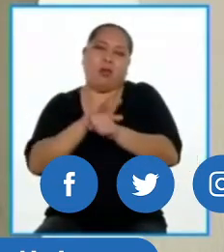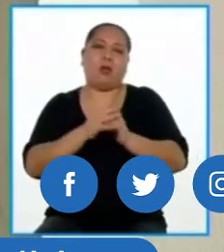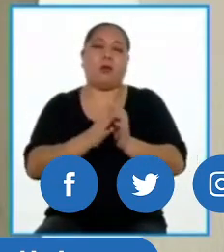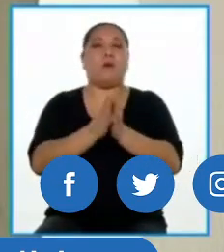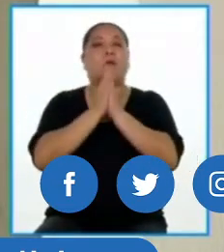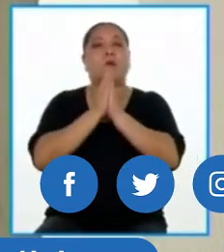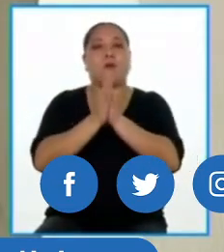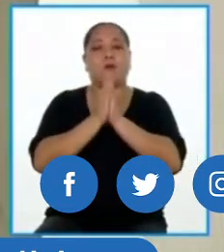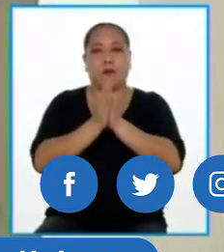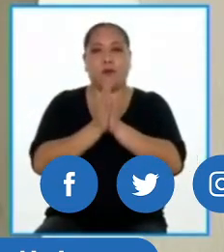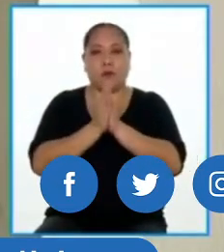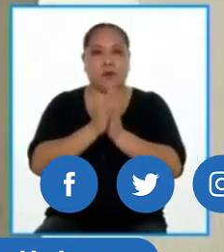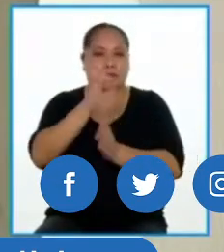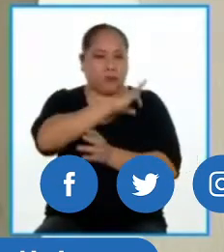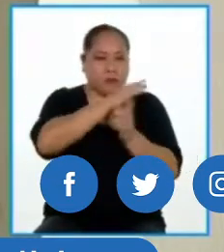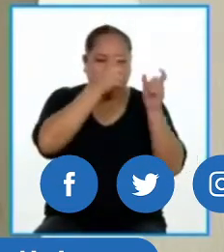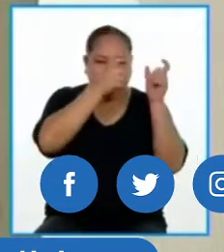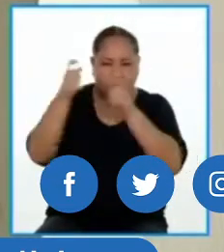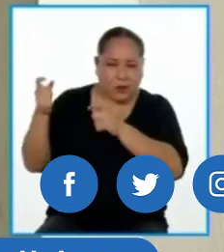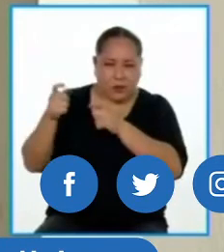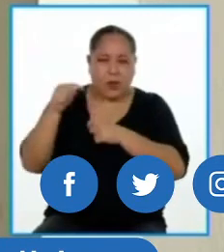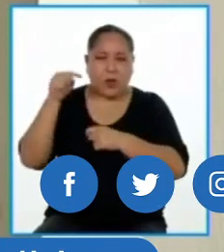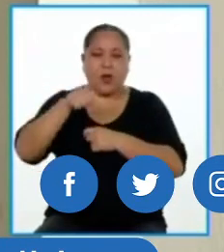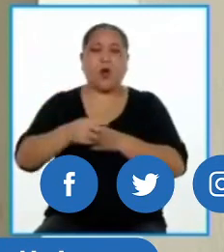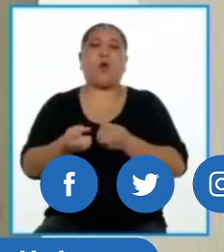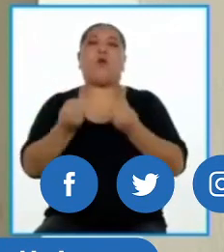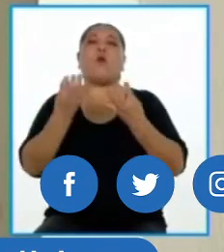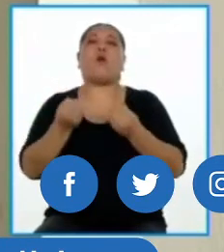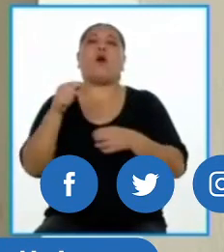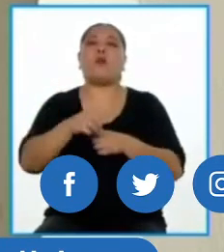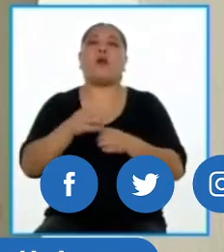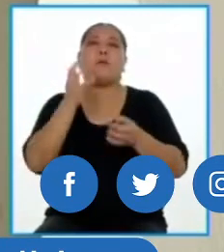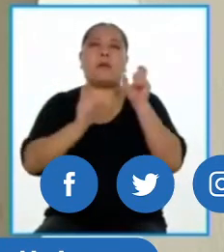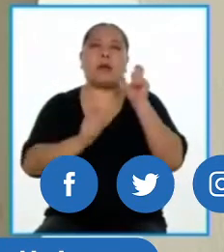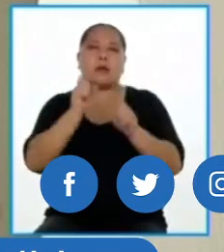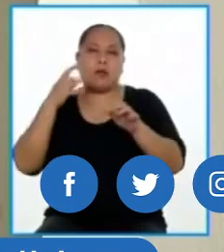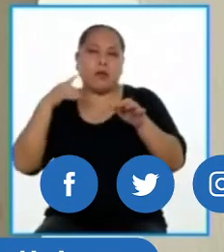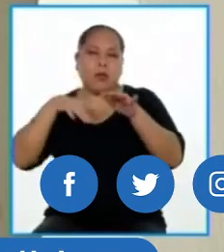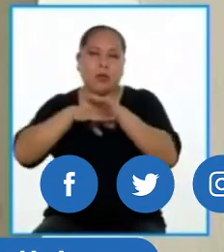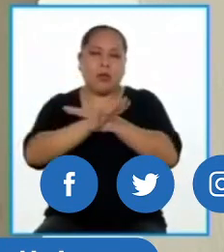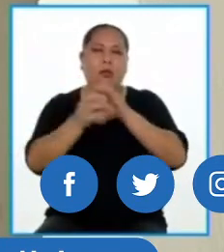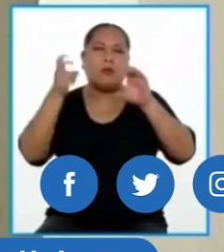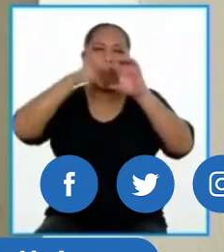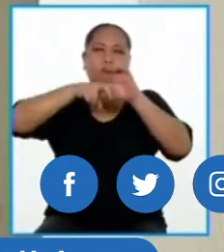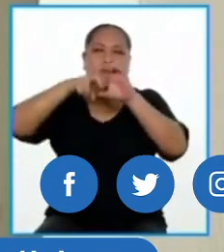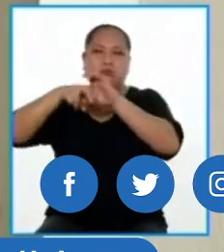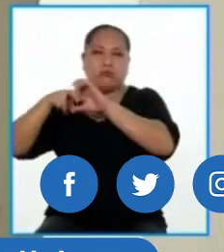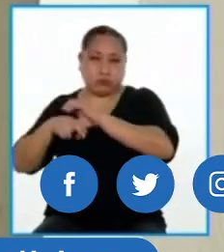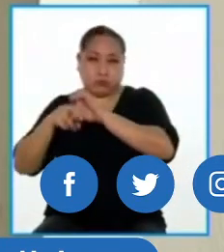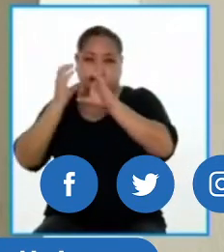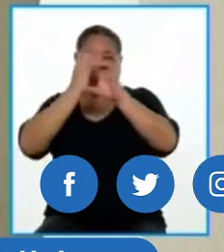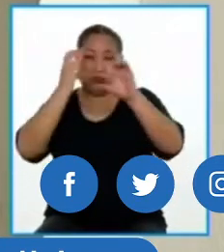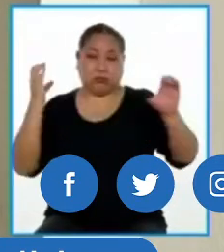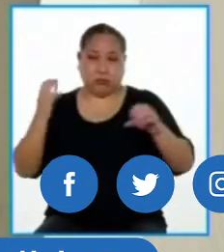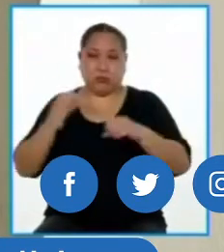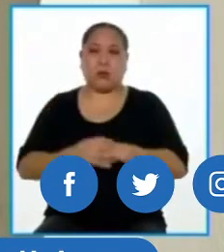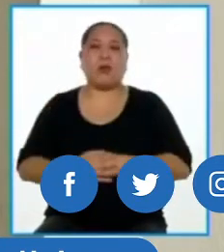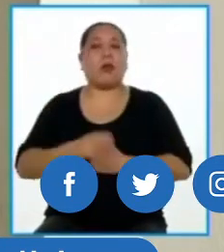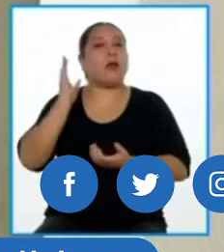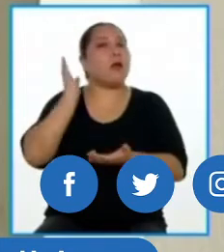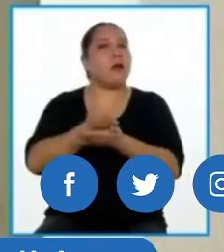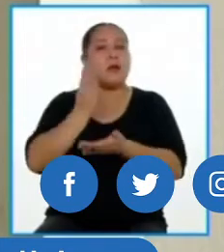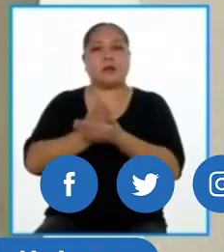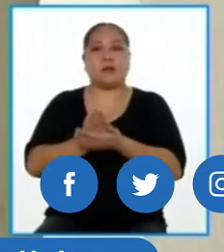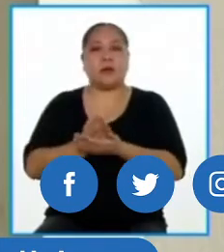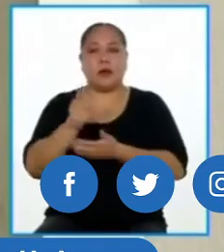por favor restringir y fiscalizar el aforo y el uso de medidas de bioseguridad en el transporte público, sancionar todo tipo de